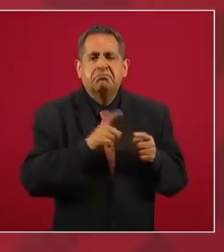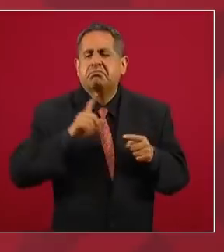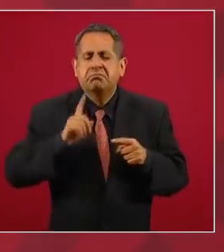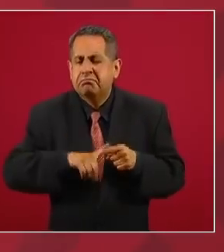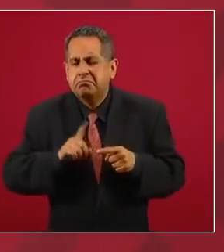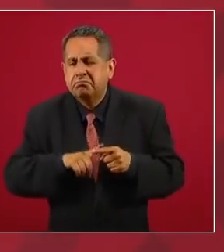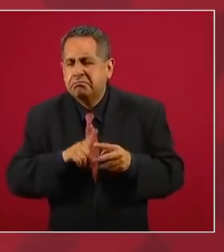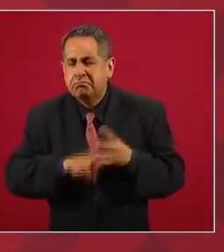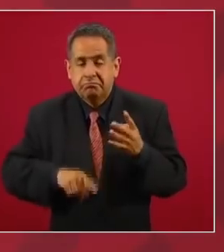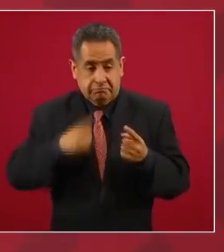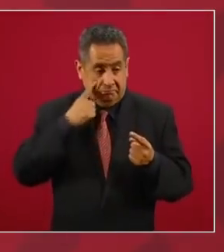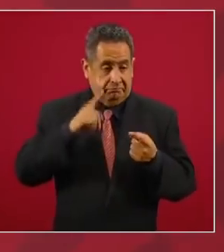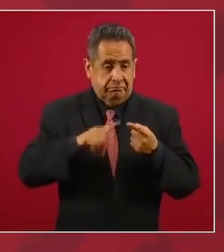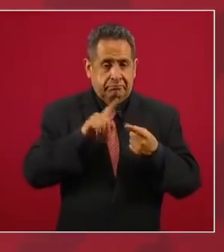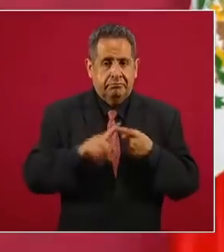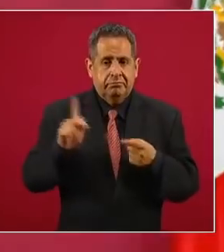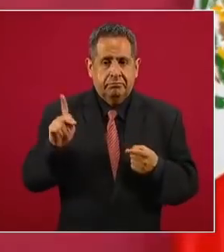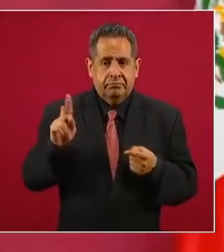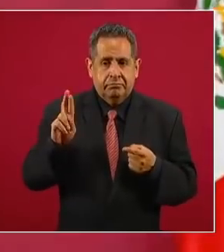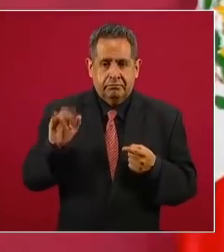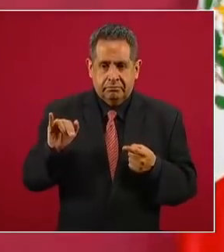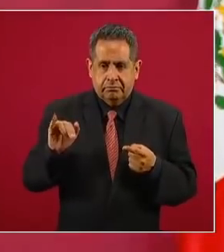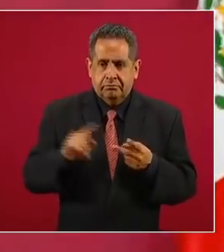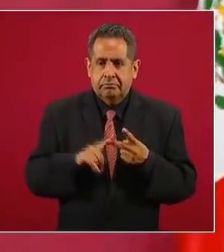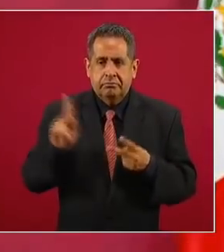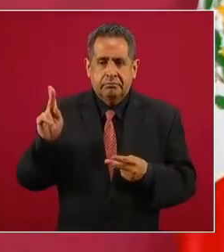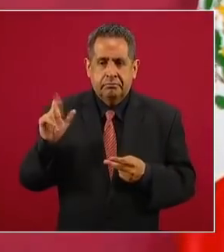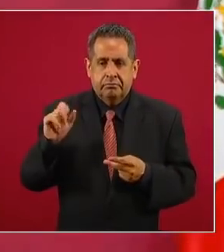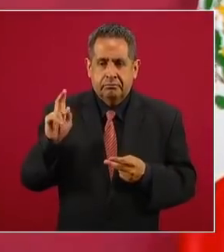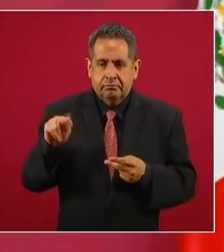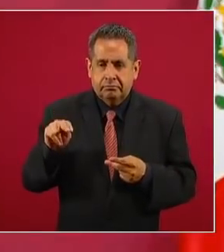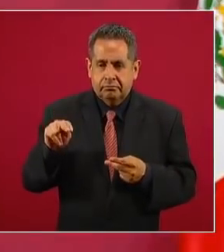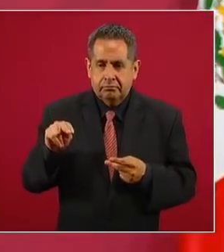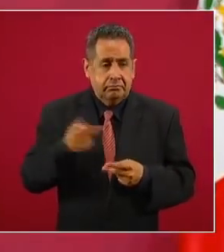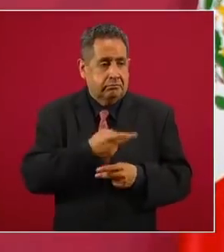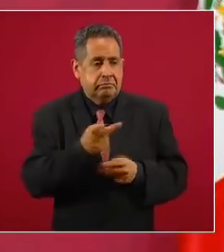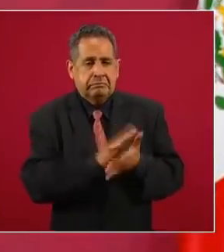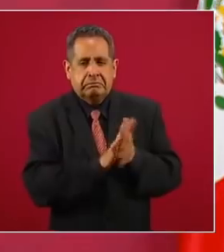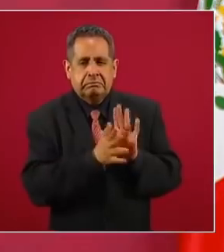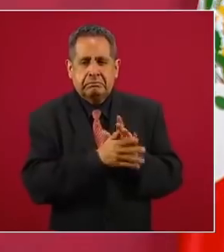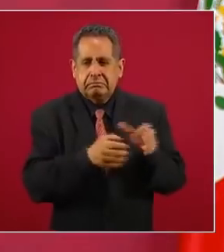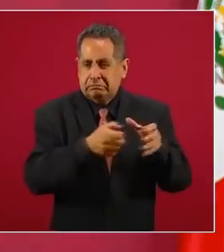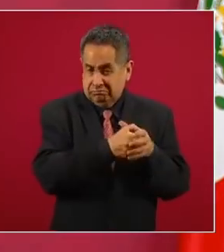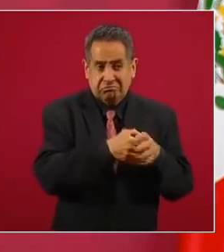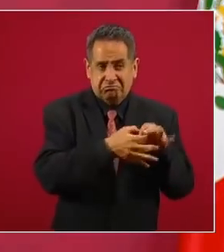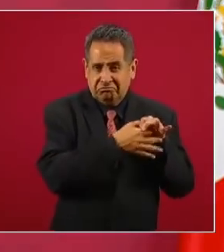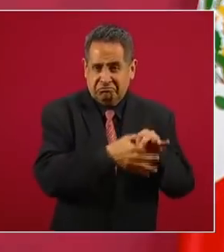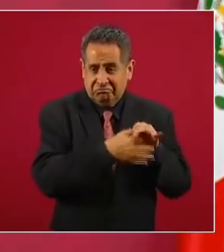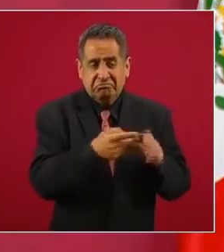entre el PRI y el PAN, una asociación